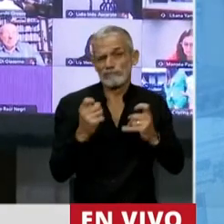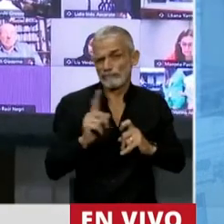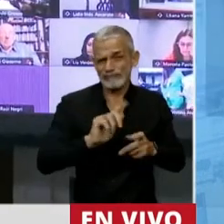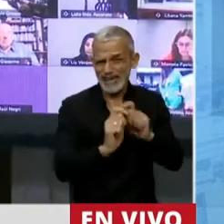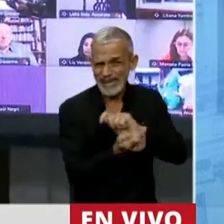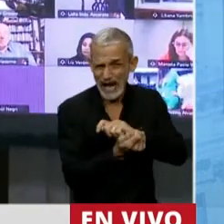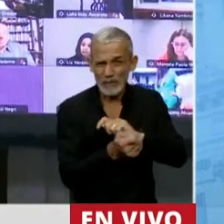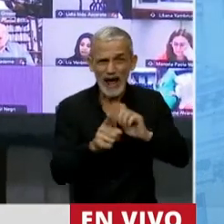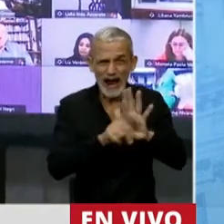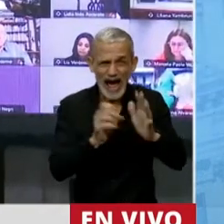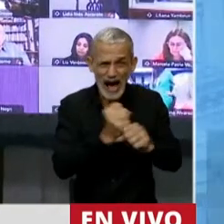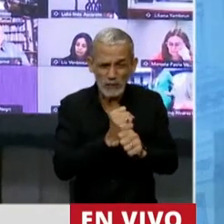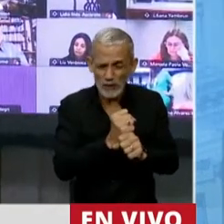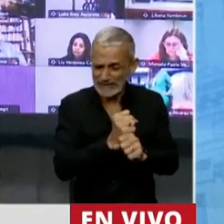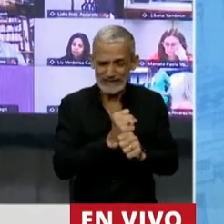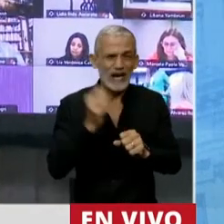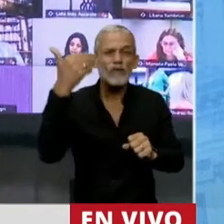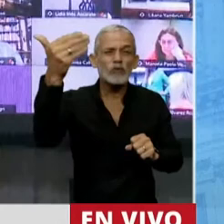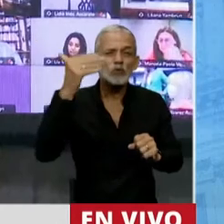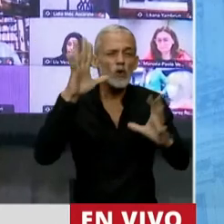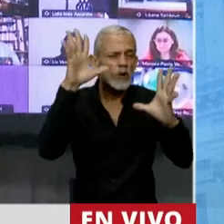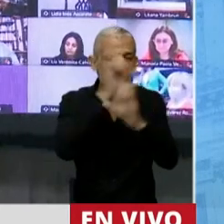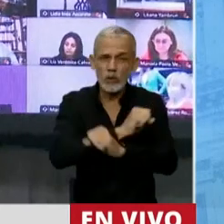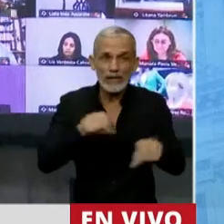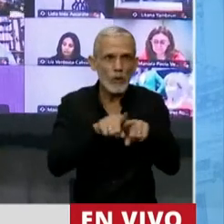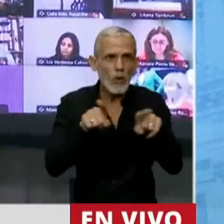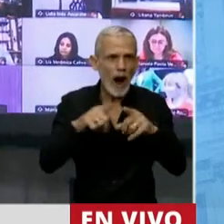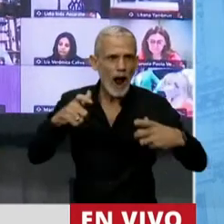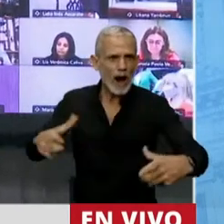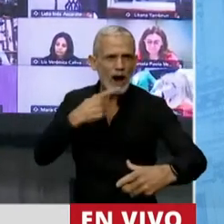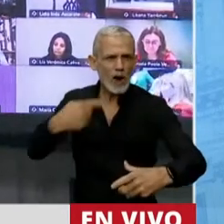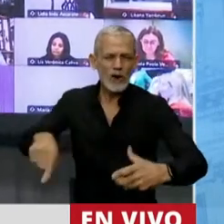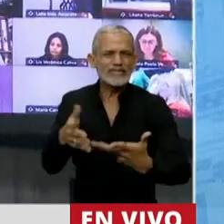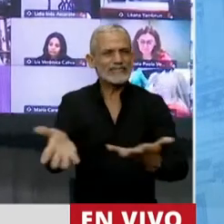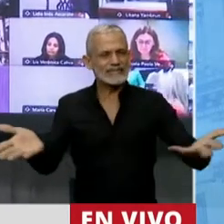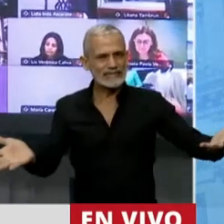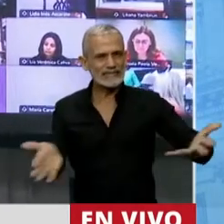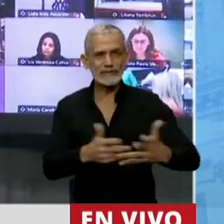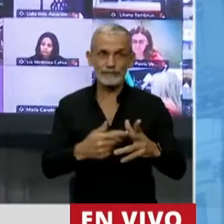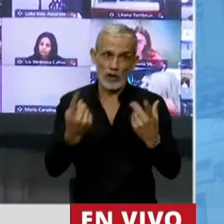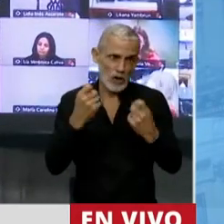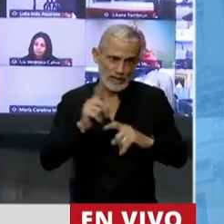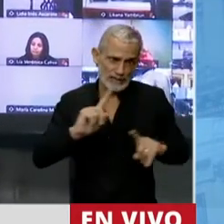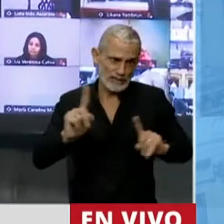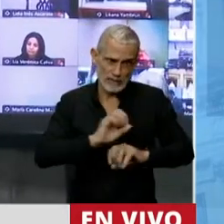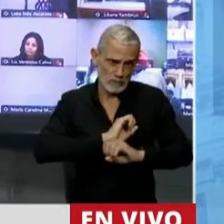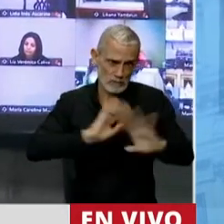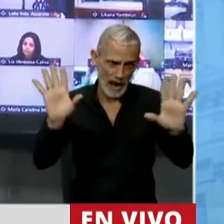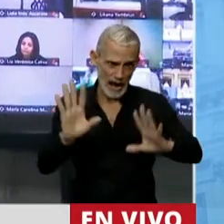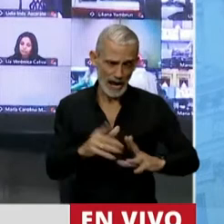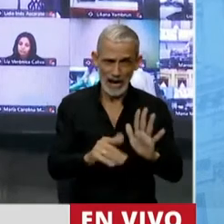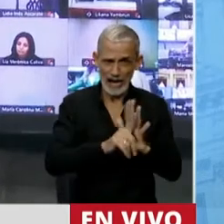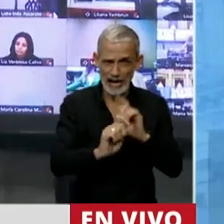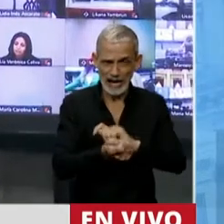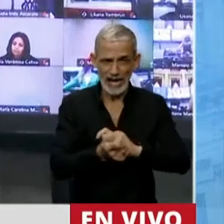ley se pone en vigencia. Innecesaria e impropia. Porque si en verdad queremos atender, como